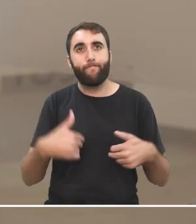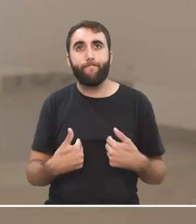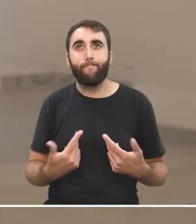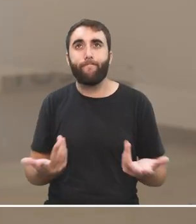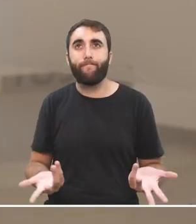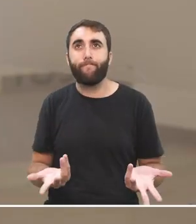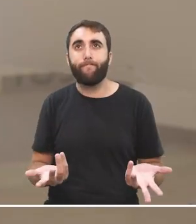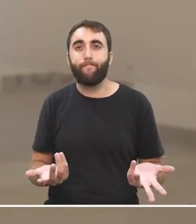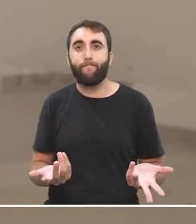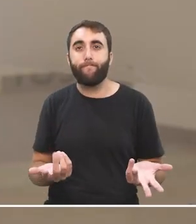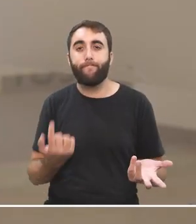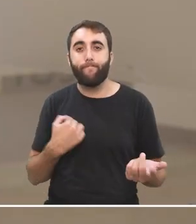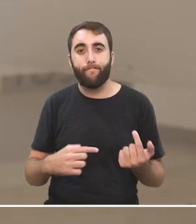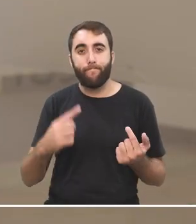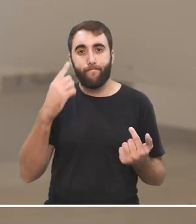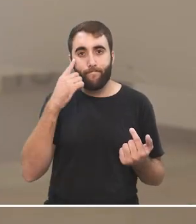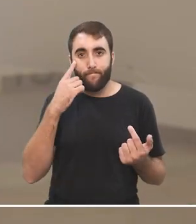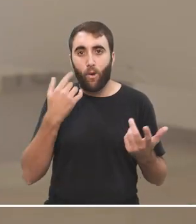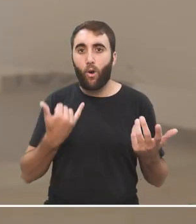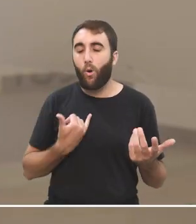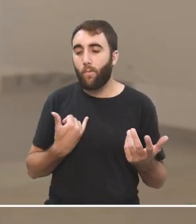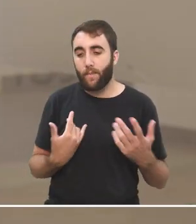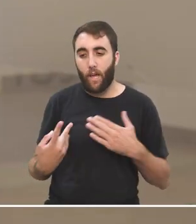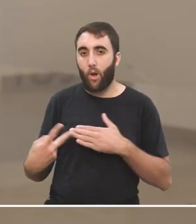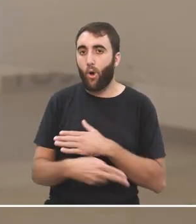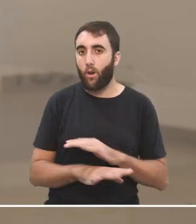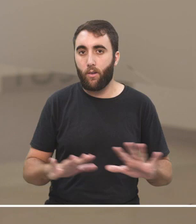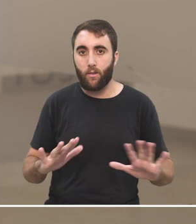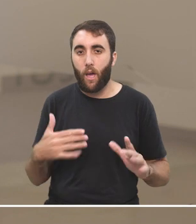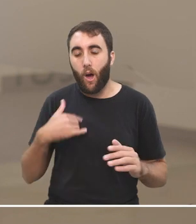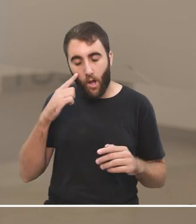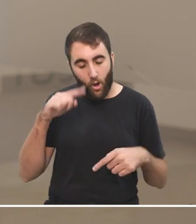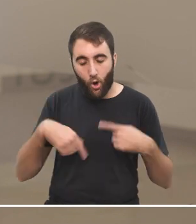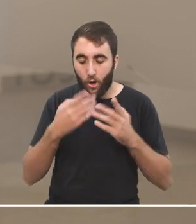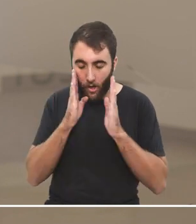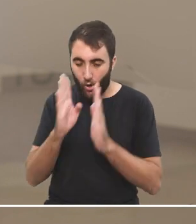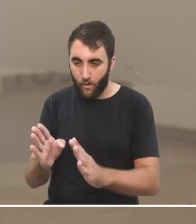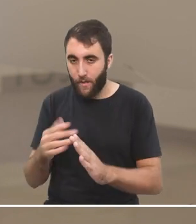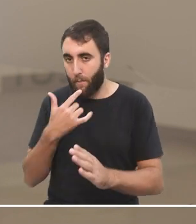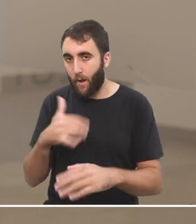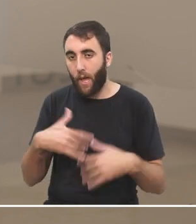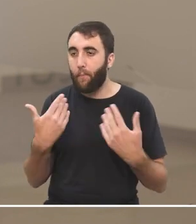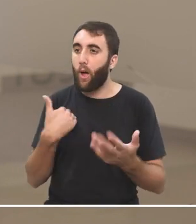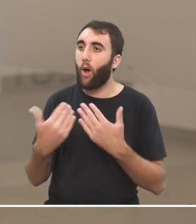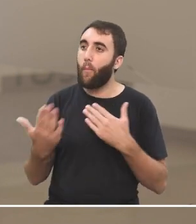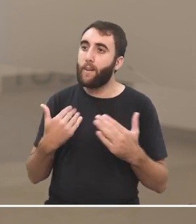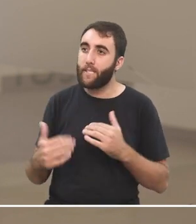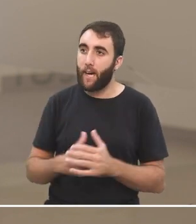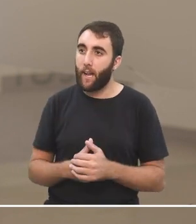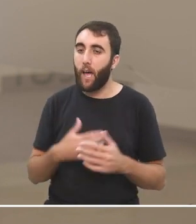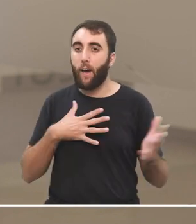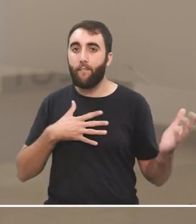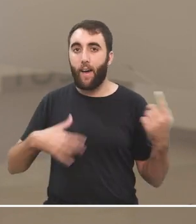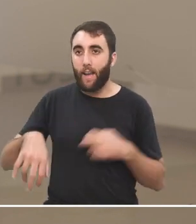y decir bueno corto corto y ahora me dedico a otra cosa por ejemplo a conversar a